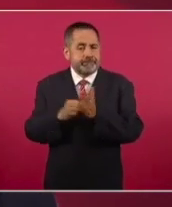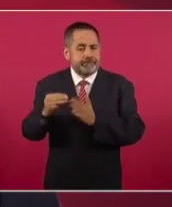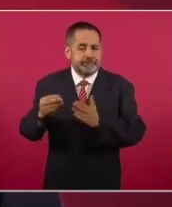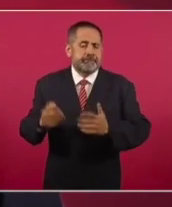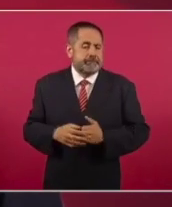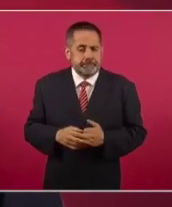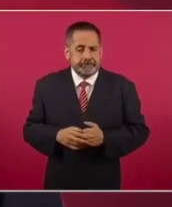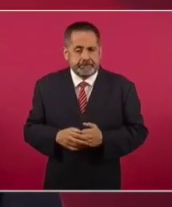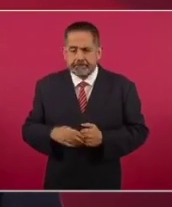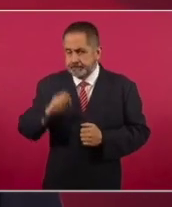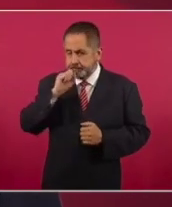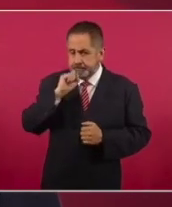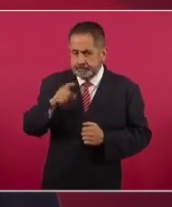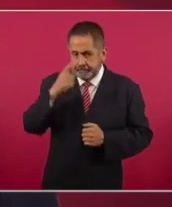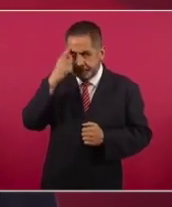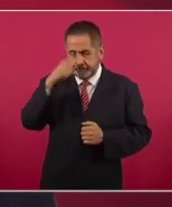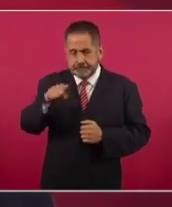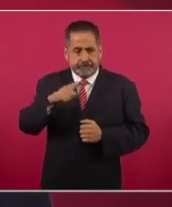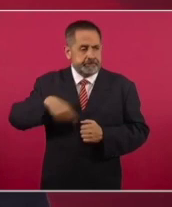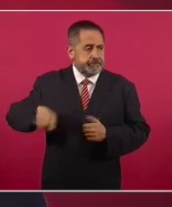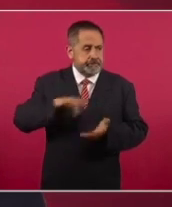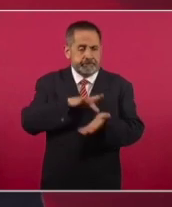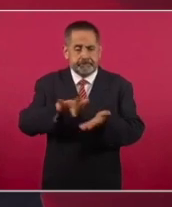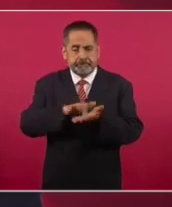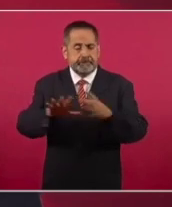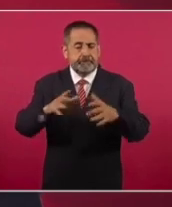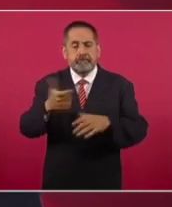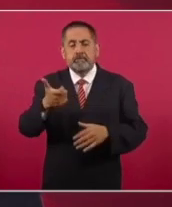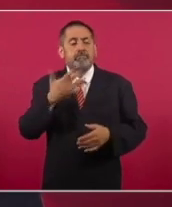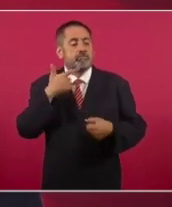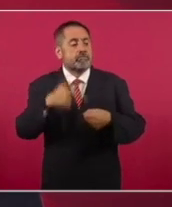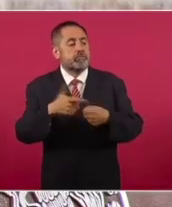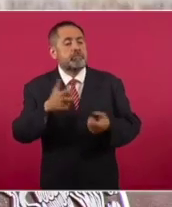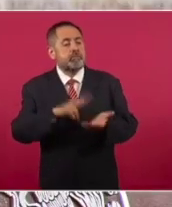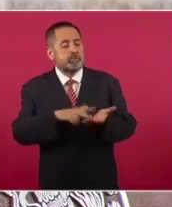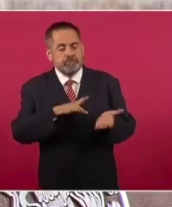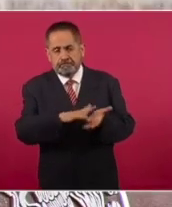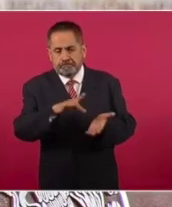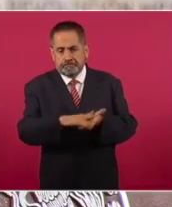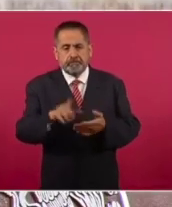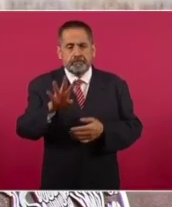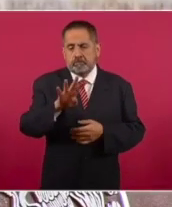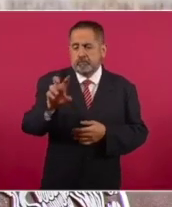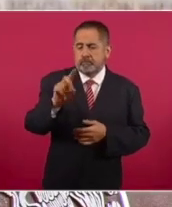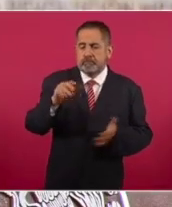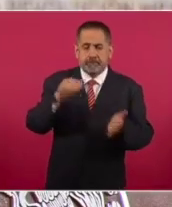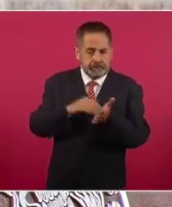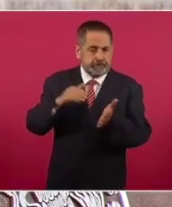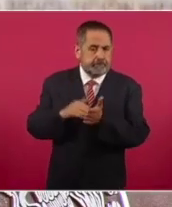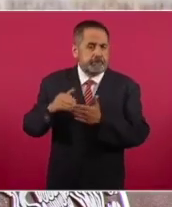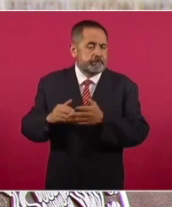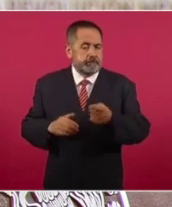y el mecanismo de apoyo al precio de la gasolina, 430 mil millones,